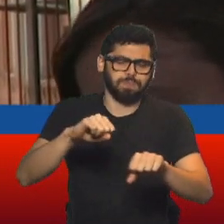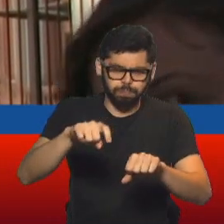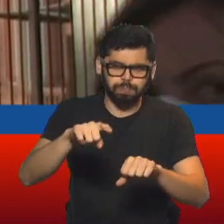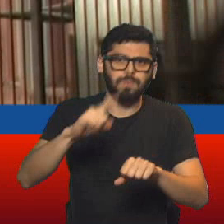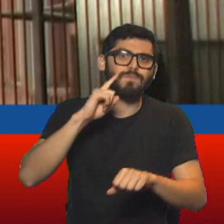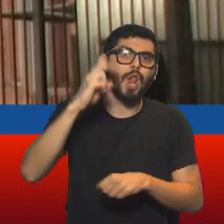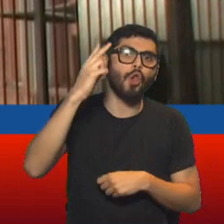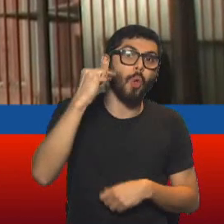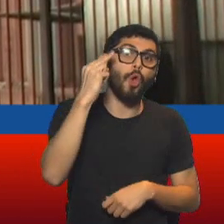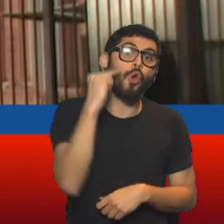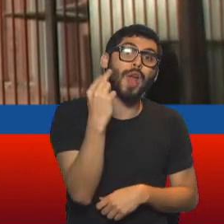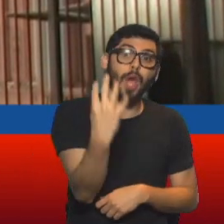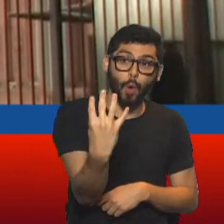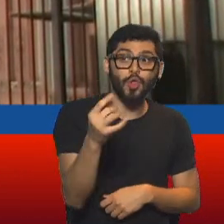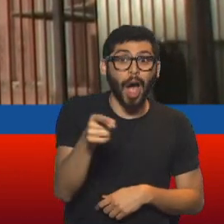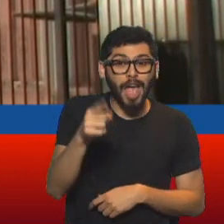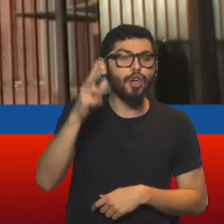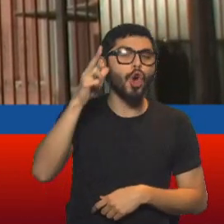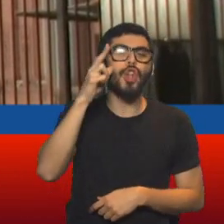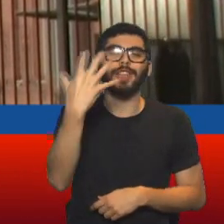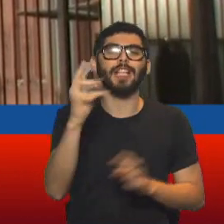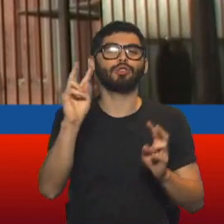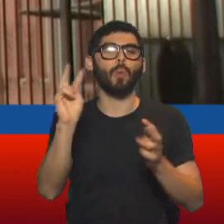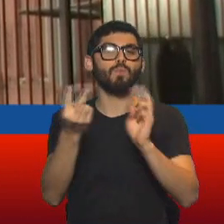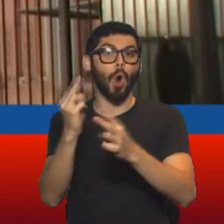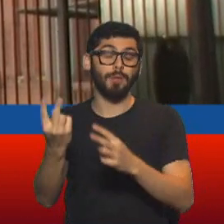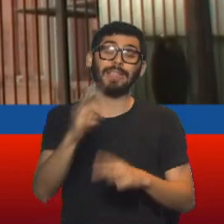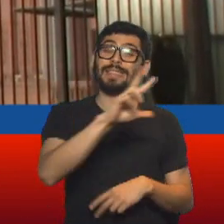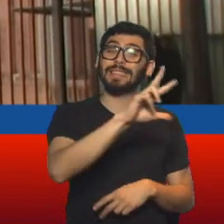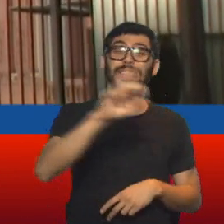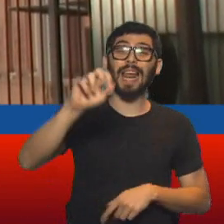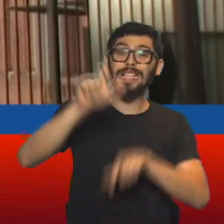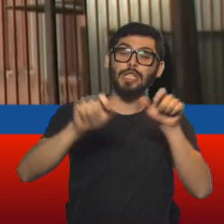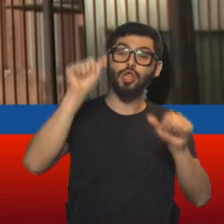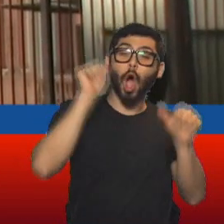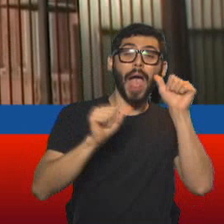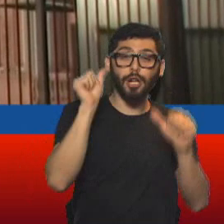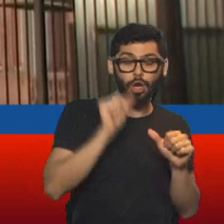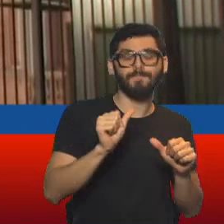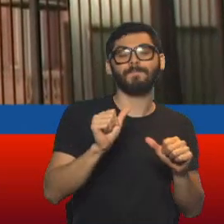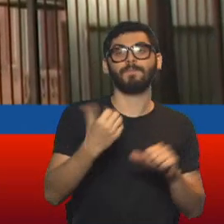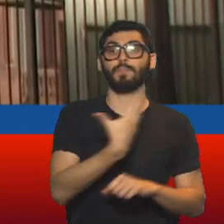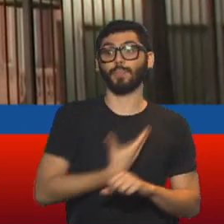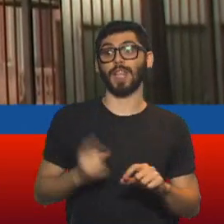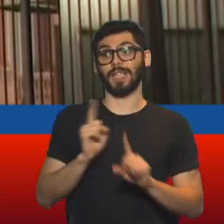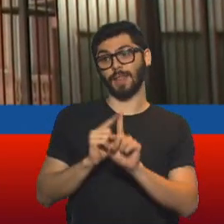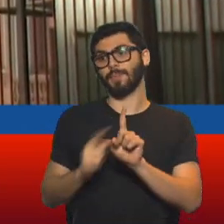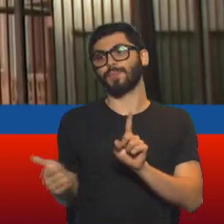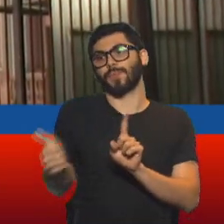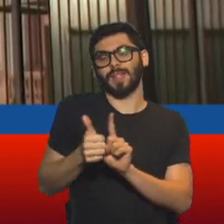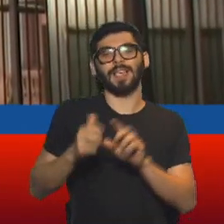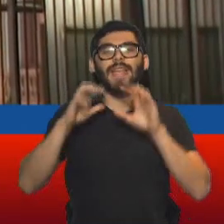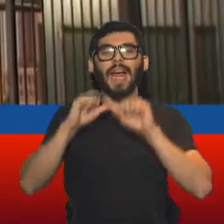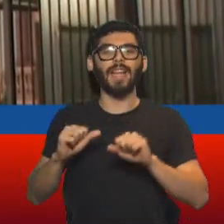85 muertos y más de 300 heridos. El presidente está acompañado en la reunión por el secretario de culto